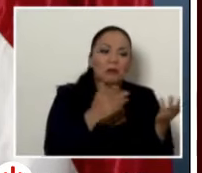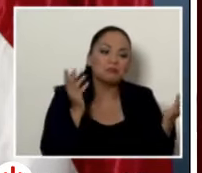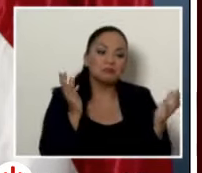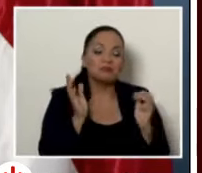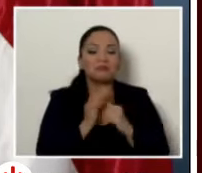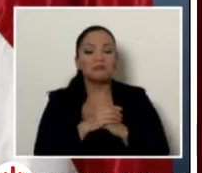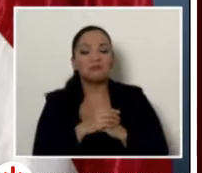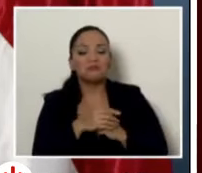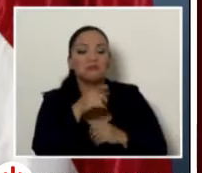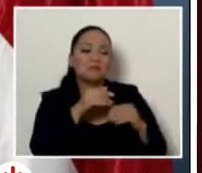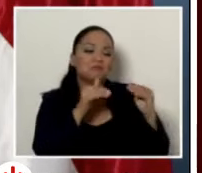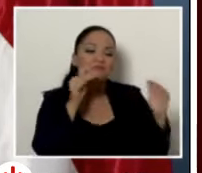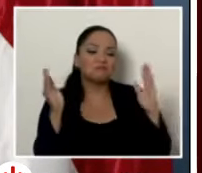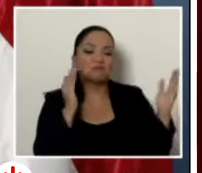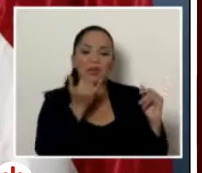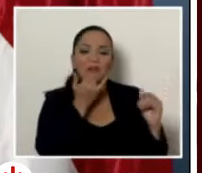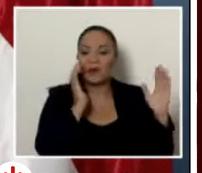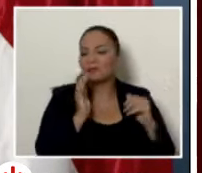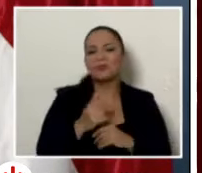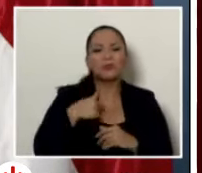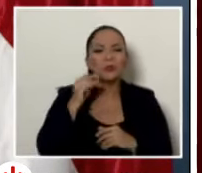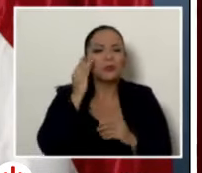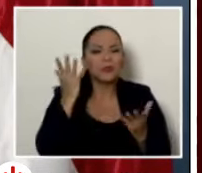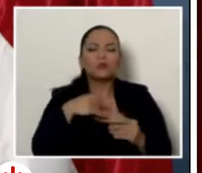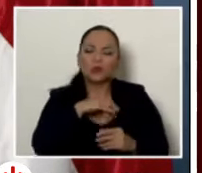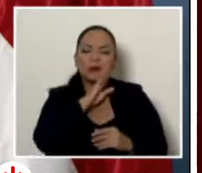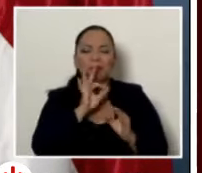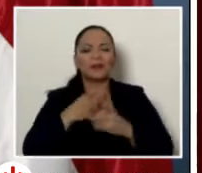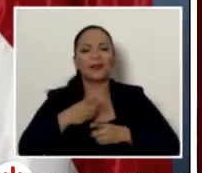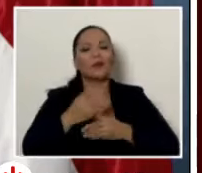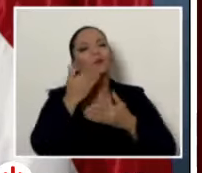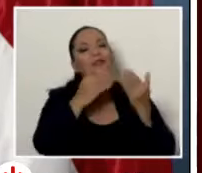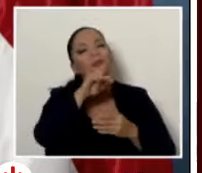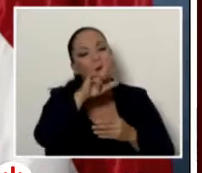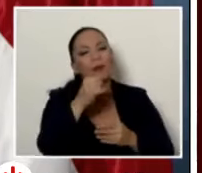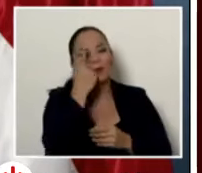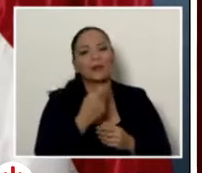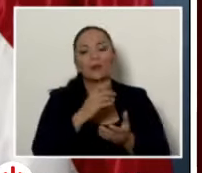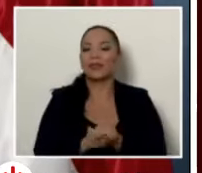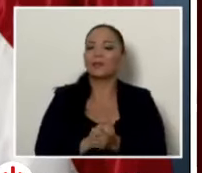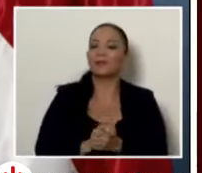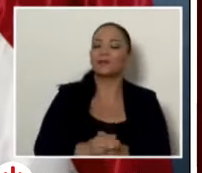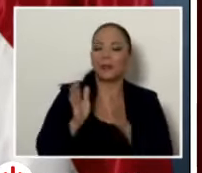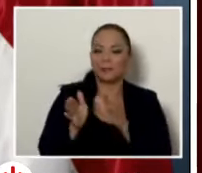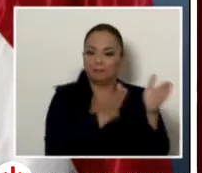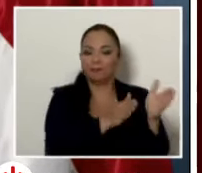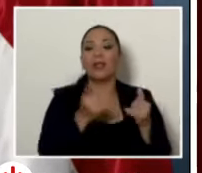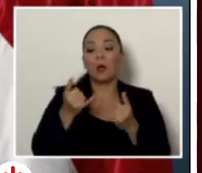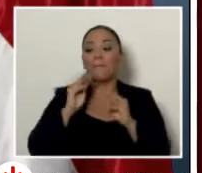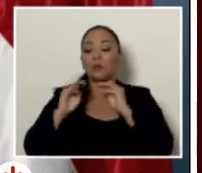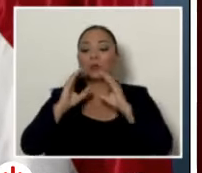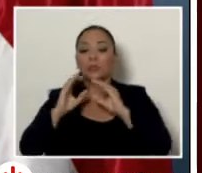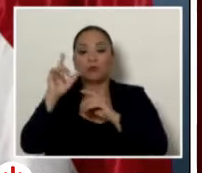y no me va a preocupar mientras yo pueda dormir tranquilo muchas gracias de la Paula por su pregunta en medios regionales iniciamos con Alan Jara